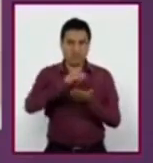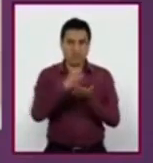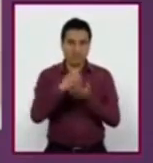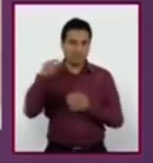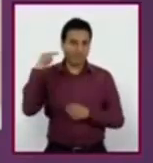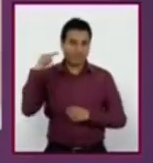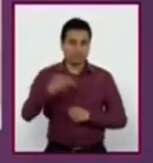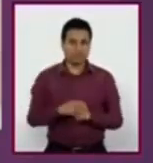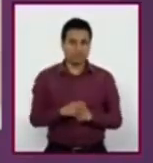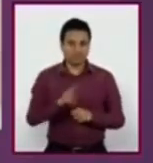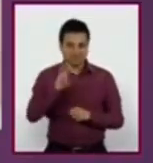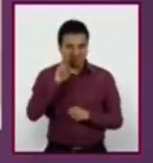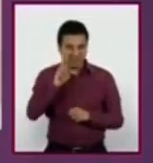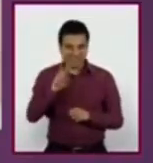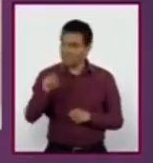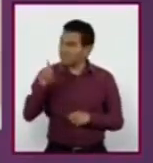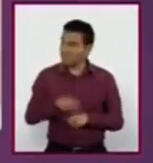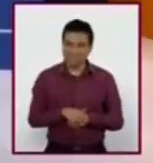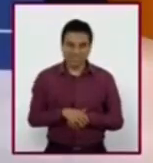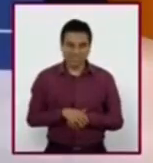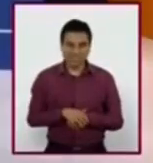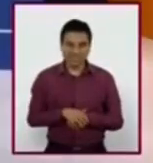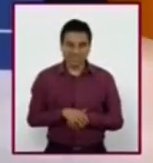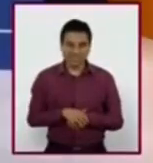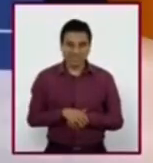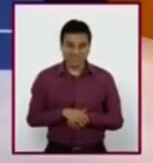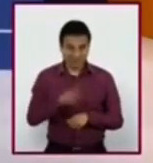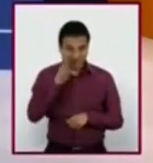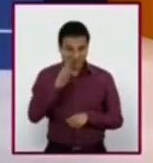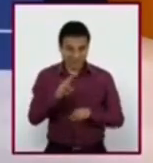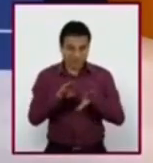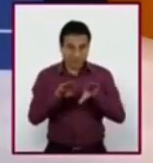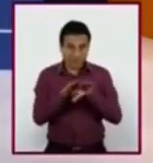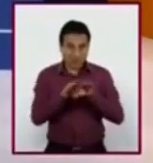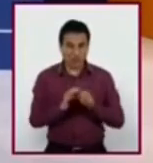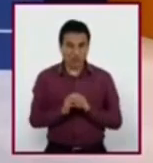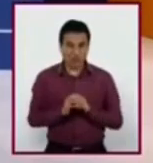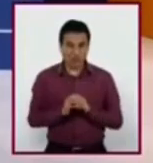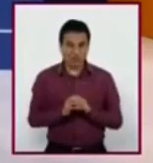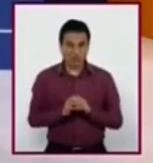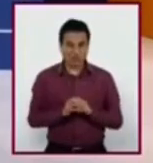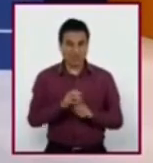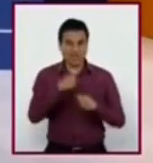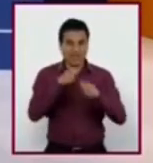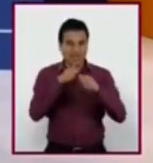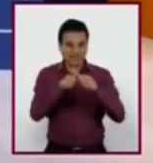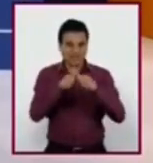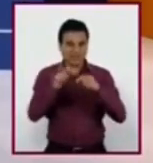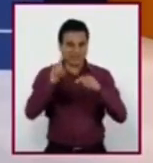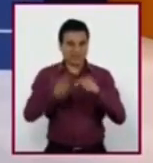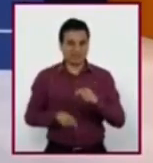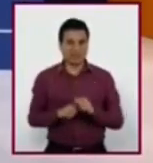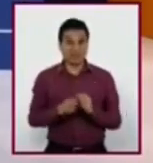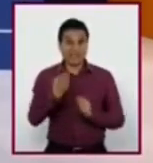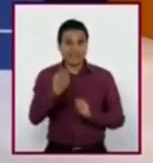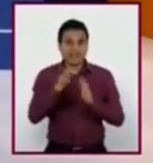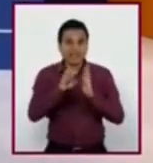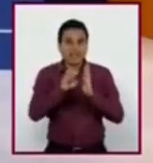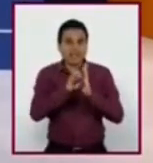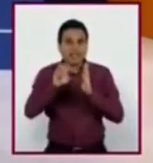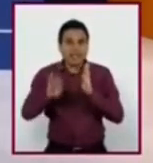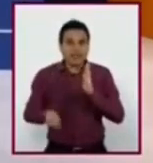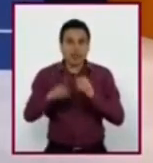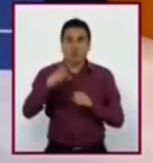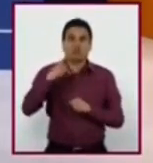¿Notaron la escritura en este texto? ¿Observaron cómo desaparecen algunas letras? Este ejemplo nos muestra un pequeño